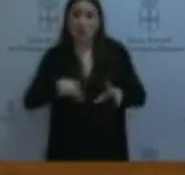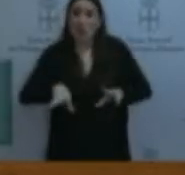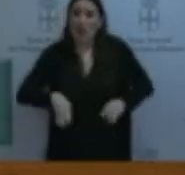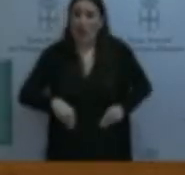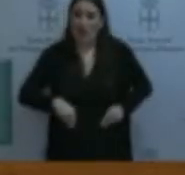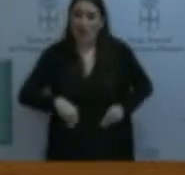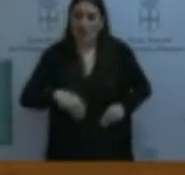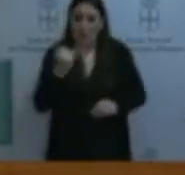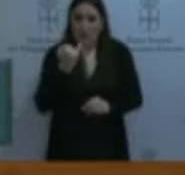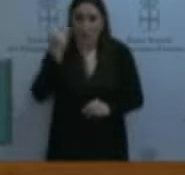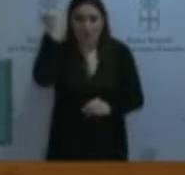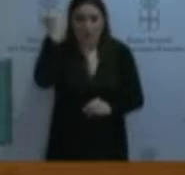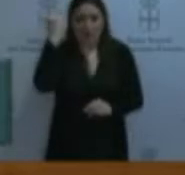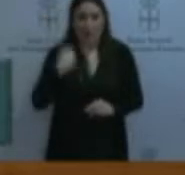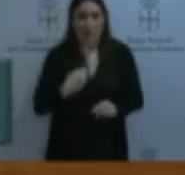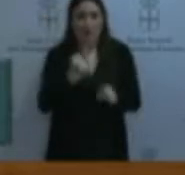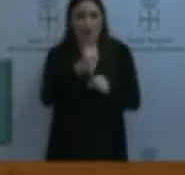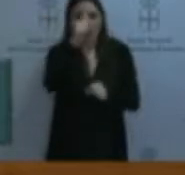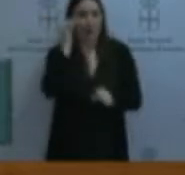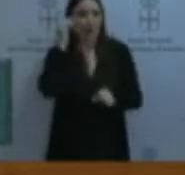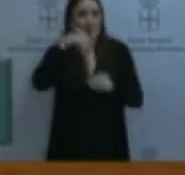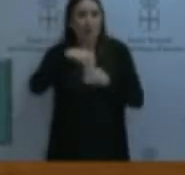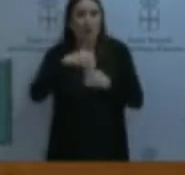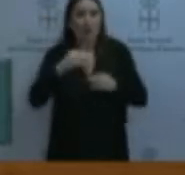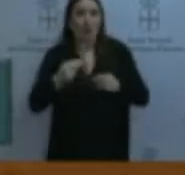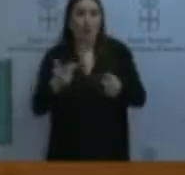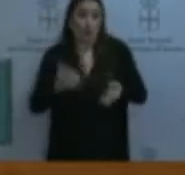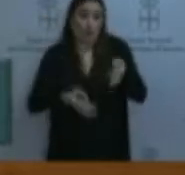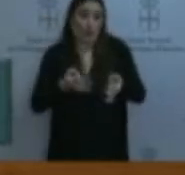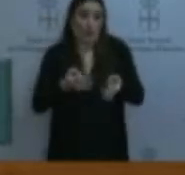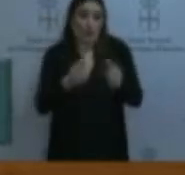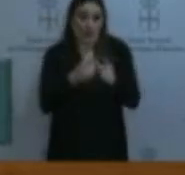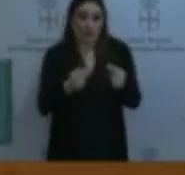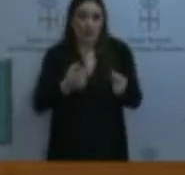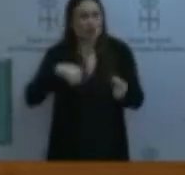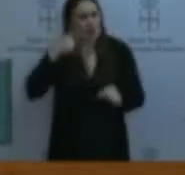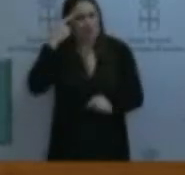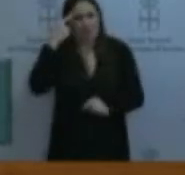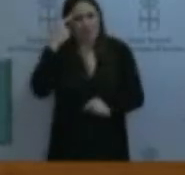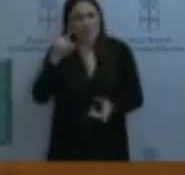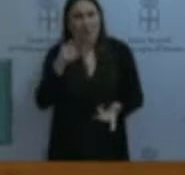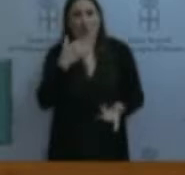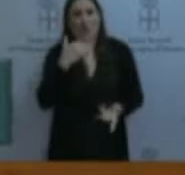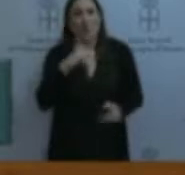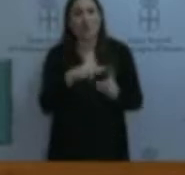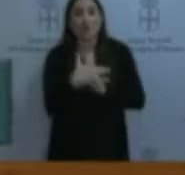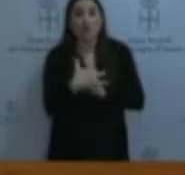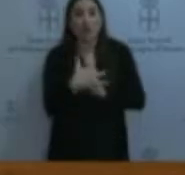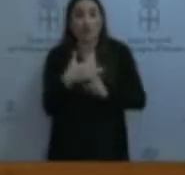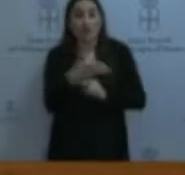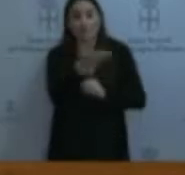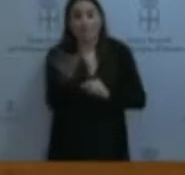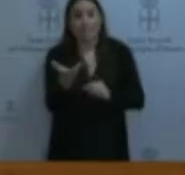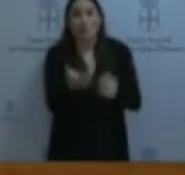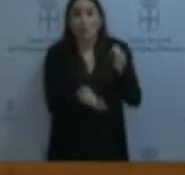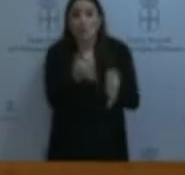esta iniciativa de las trabajadoras y trabajadores de la justicia asturiana. Somos plenamente conscientes de la situación que sufre la